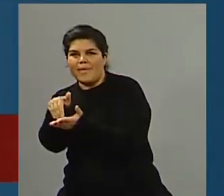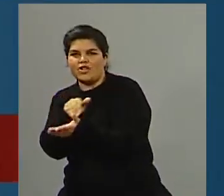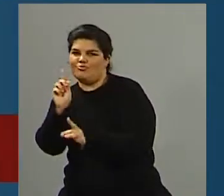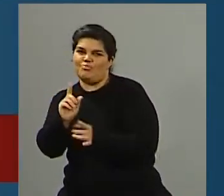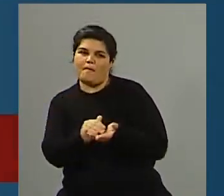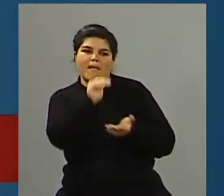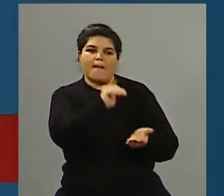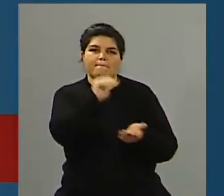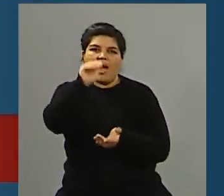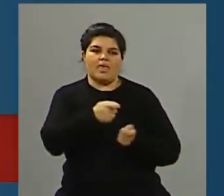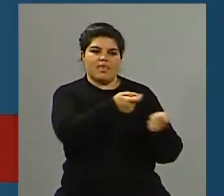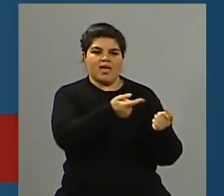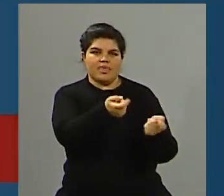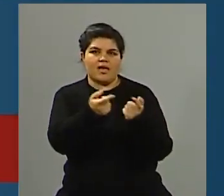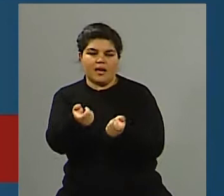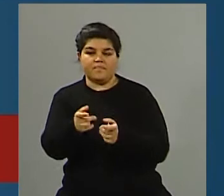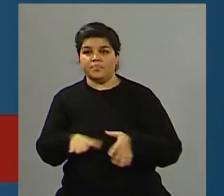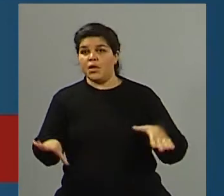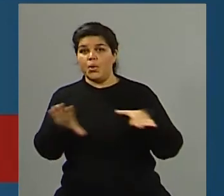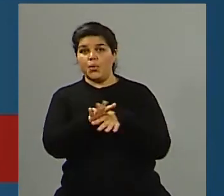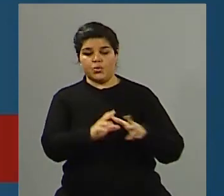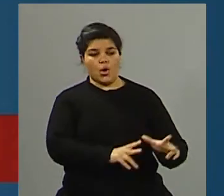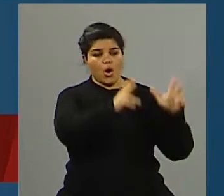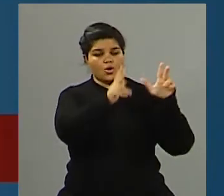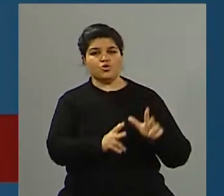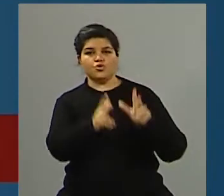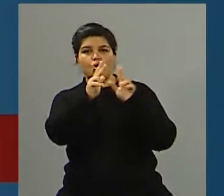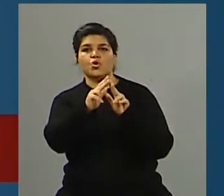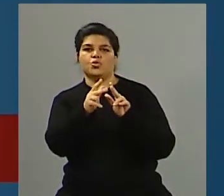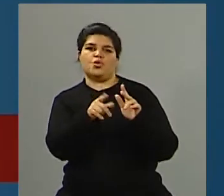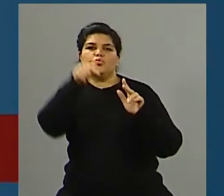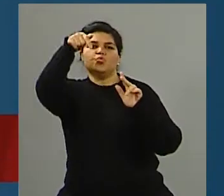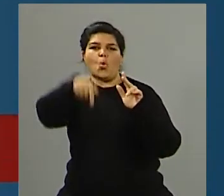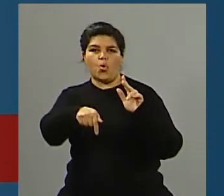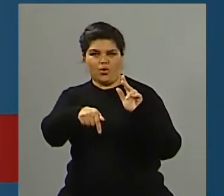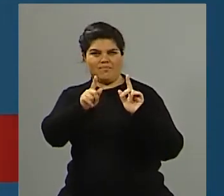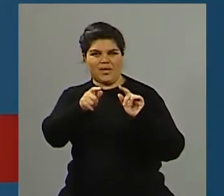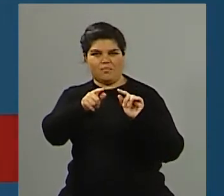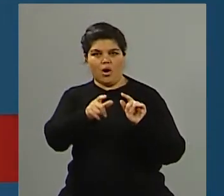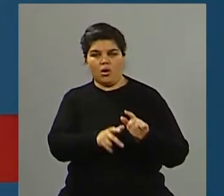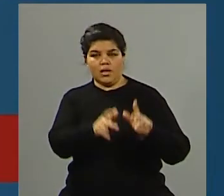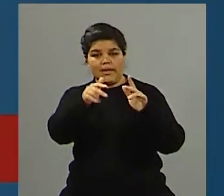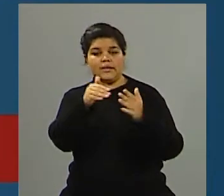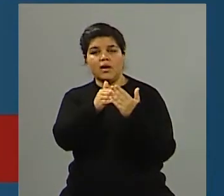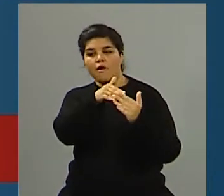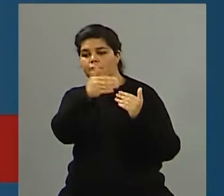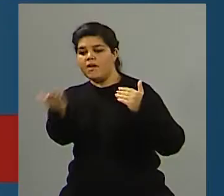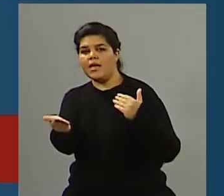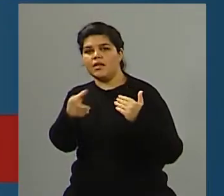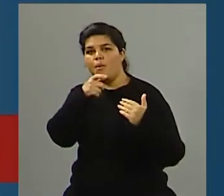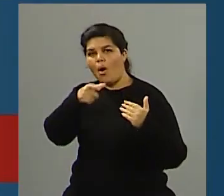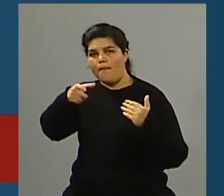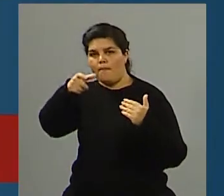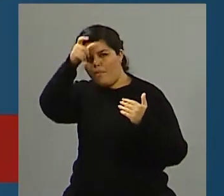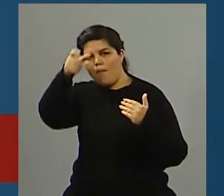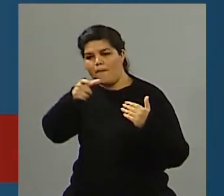la torre sur de las torres gemelas, enfrente de Niabolat está el cuartel de bomberos que más bomberos